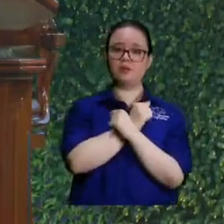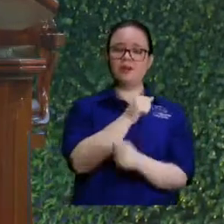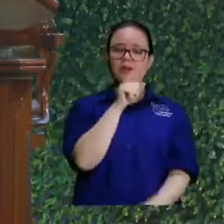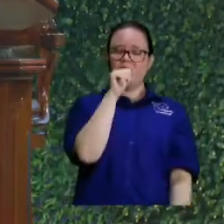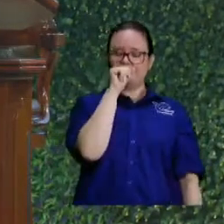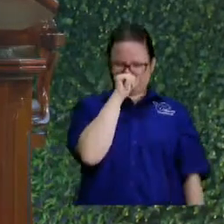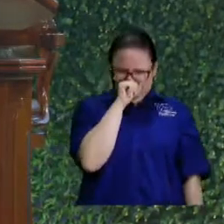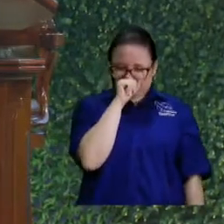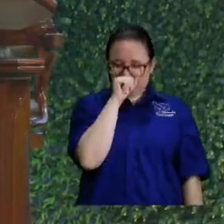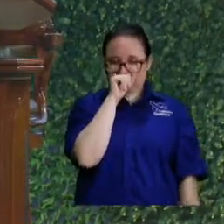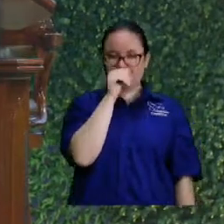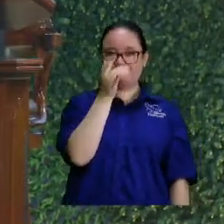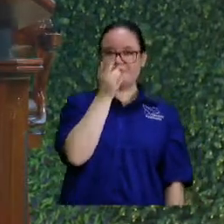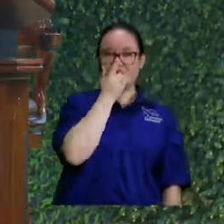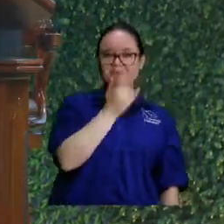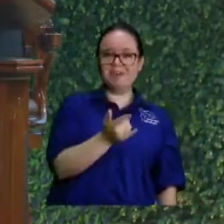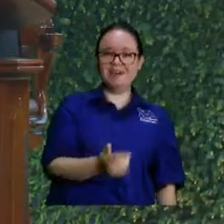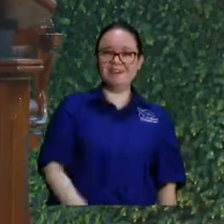vas a servir